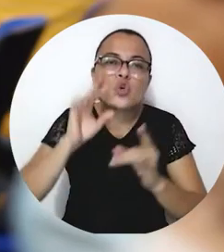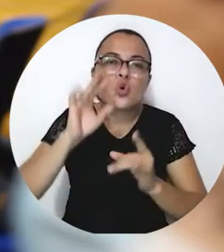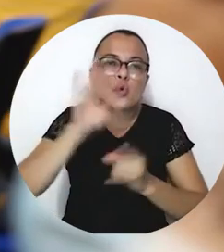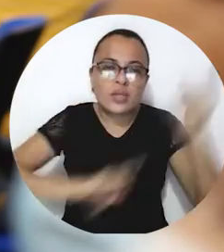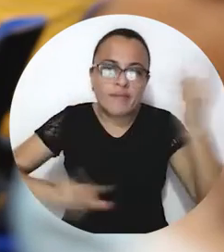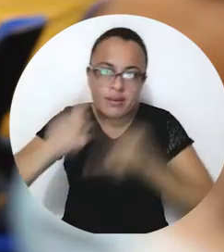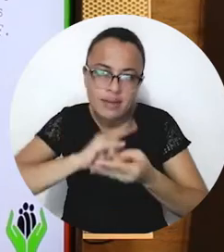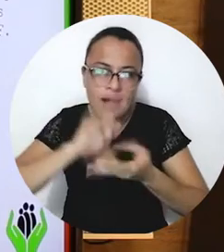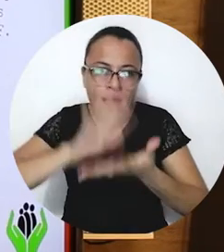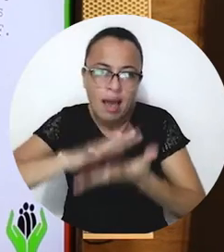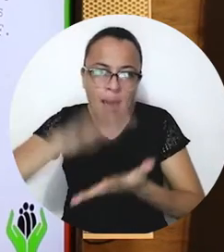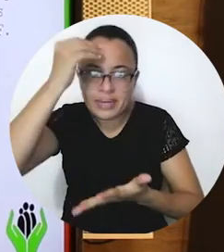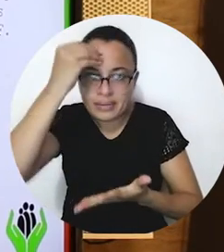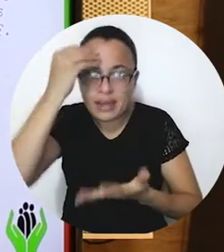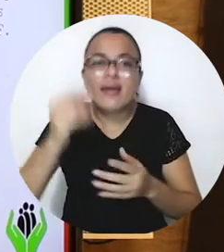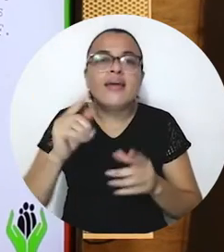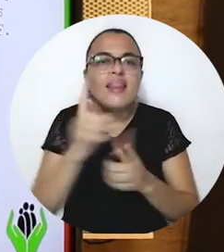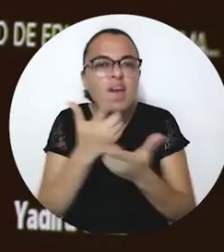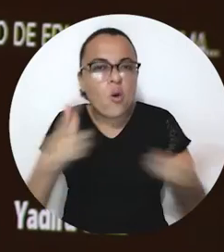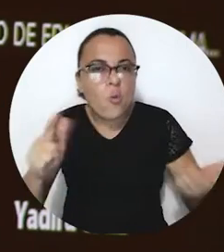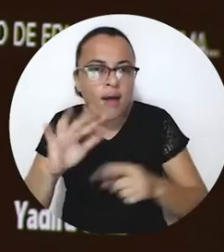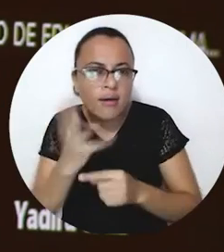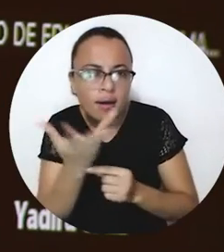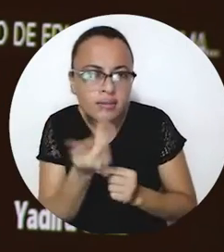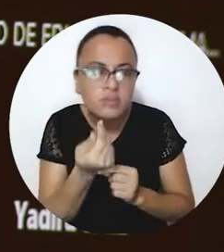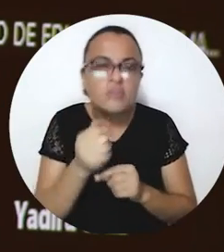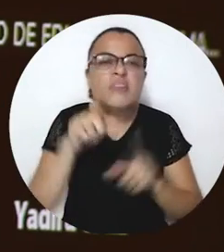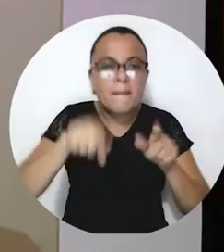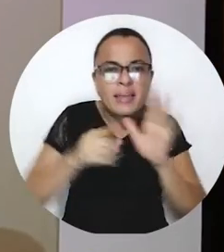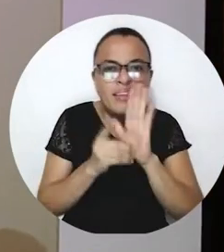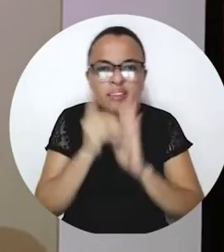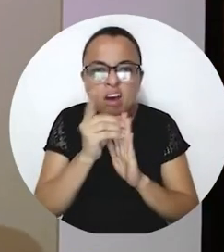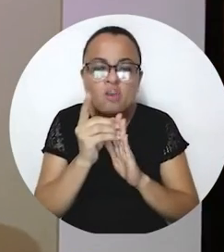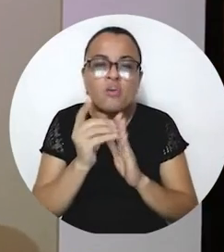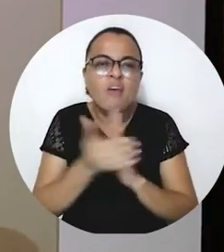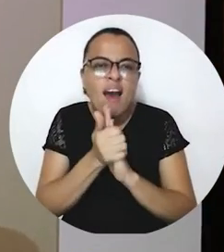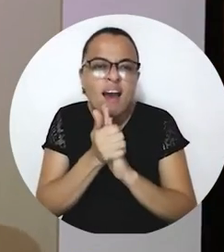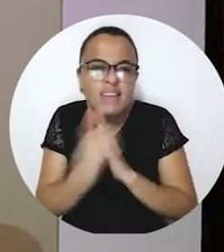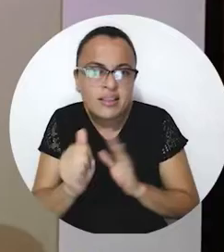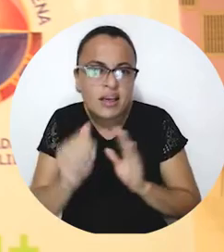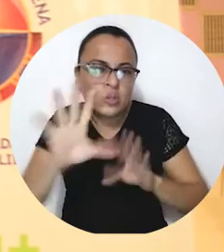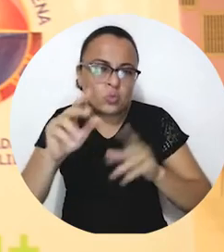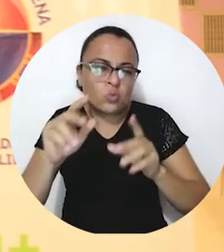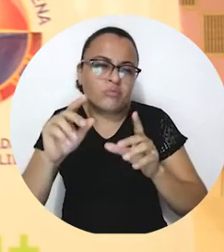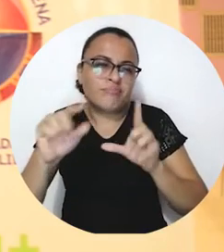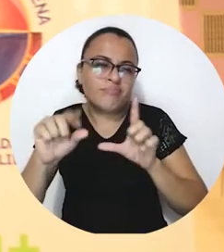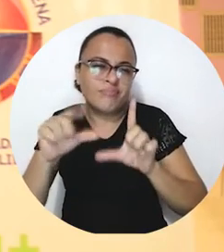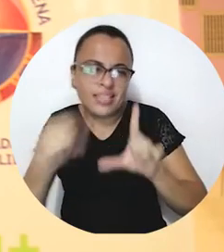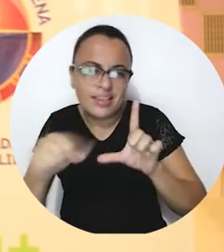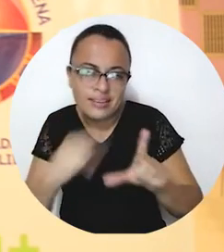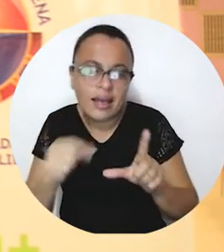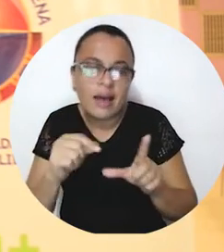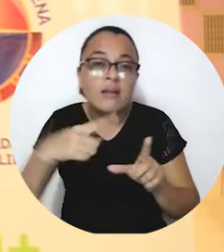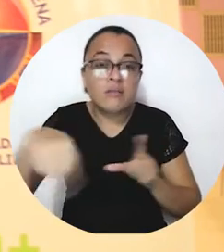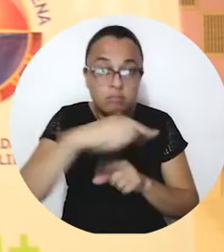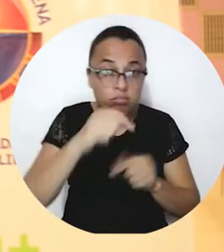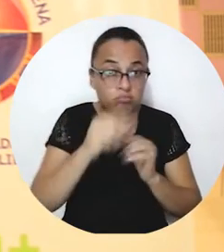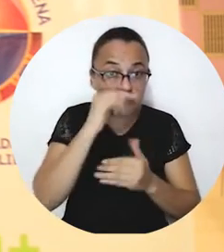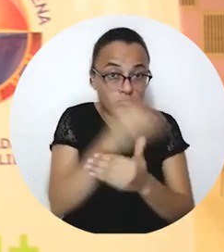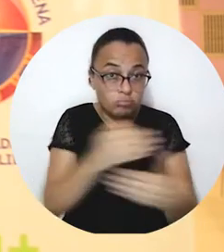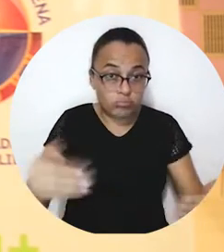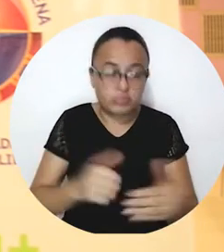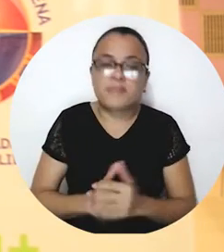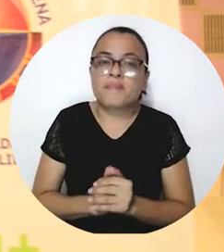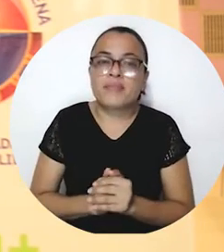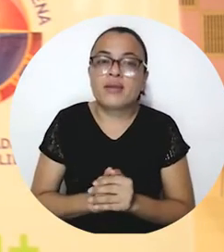para el aprendizaje, lenguajes artísticos y desarrollo de habilidades STEM en la primera infancia. Muy cualificado, donde cada